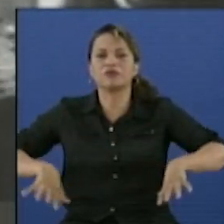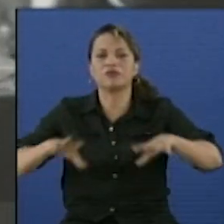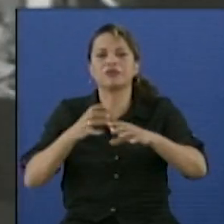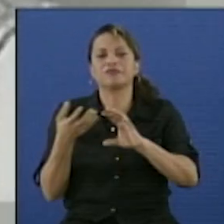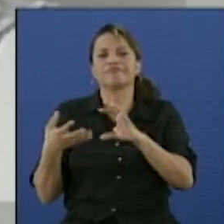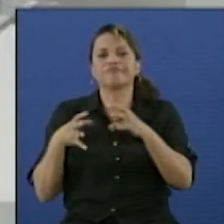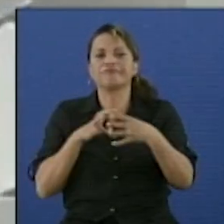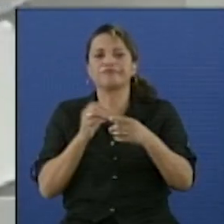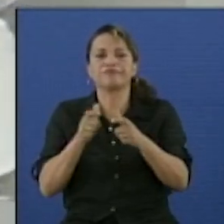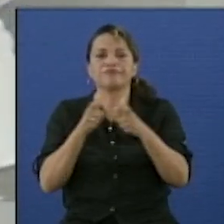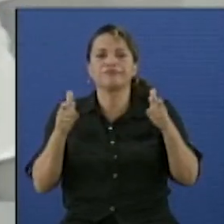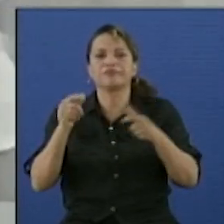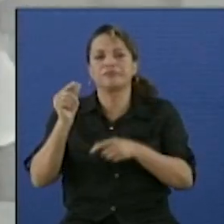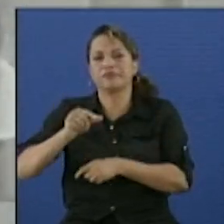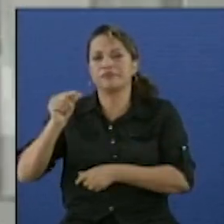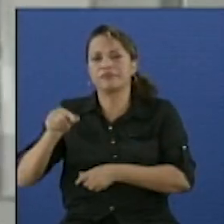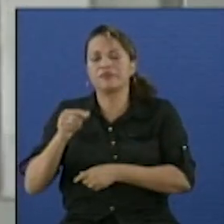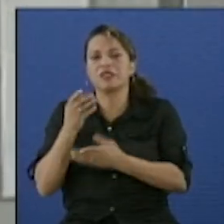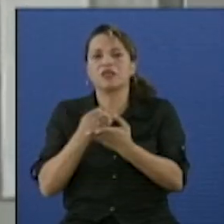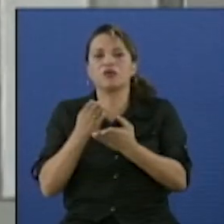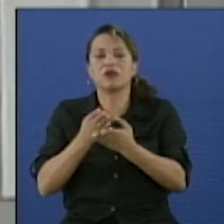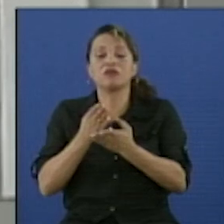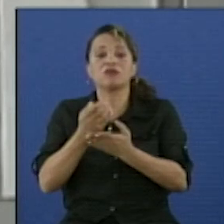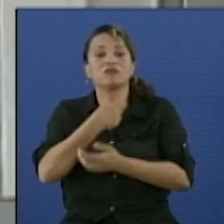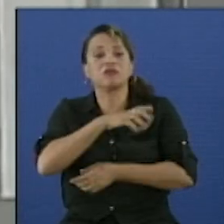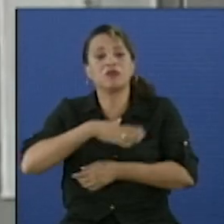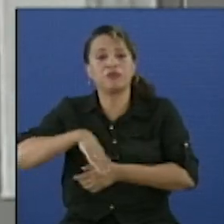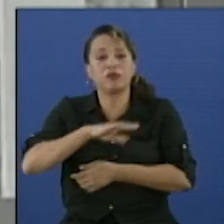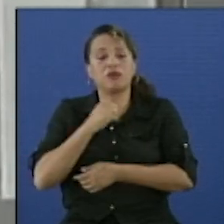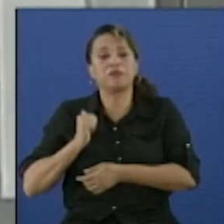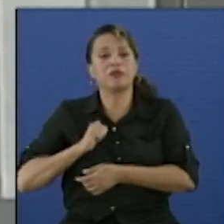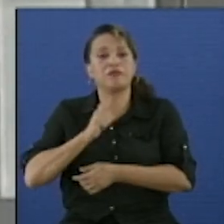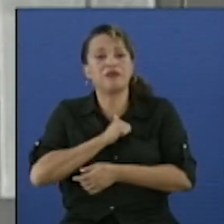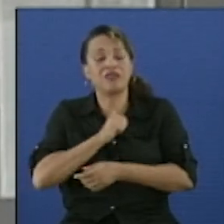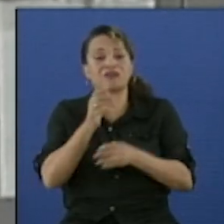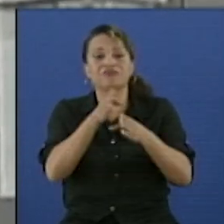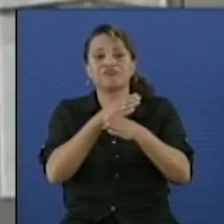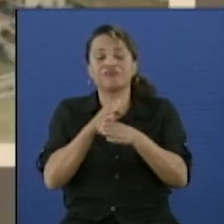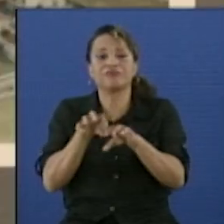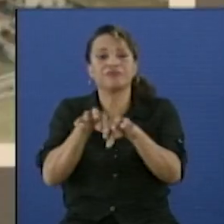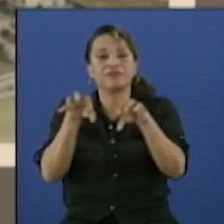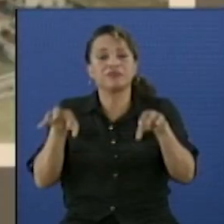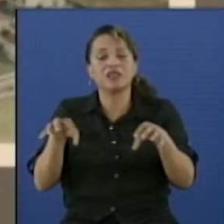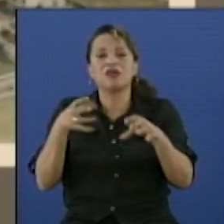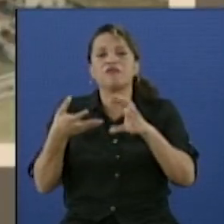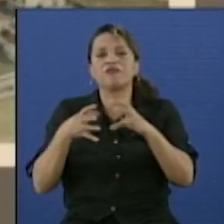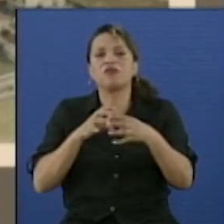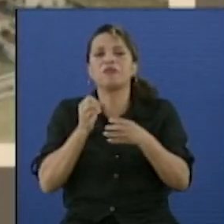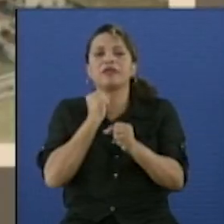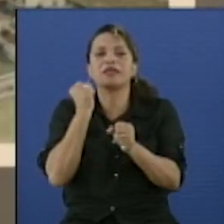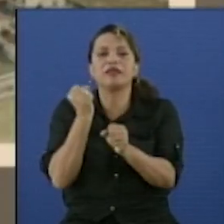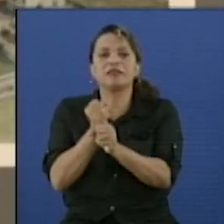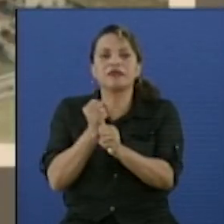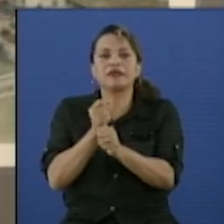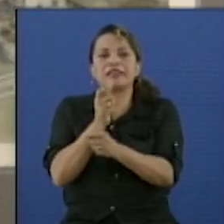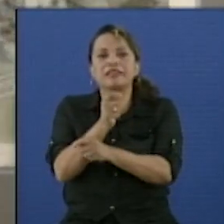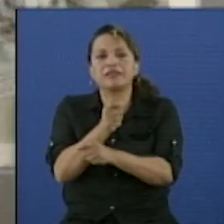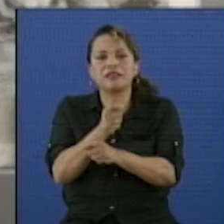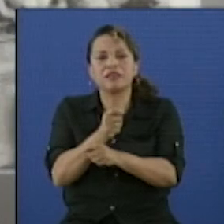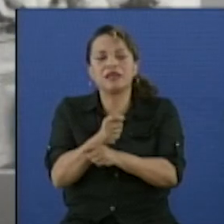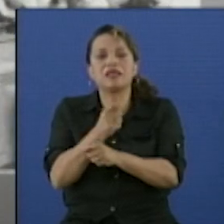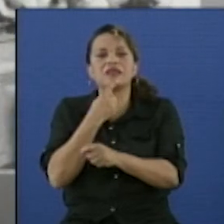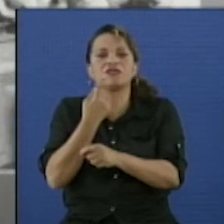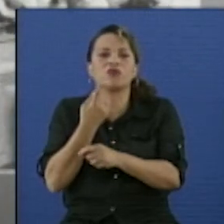las mayorías. Educación pública y privada caracterizaban un sistema de enseñanza que solo prestigiaron a aquellos que